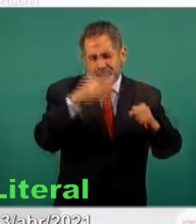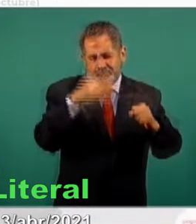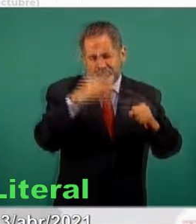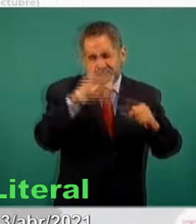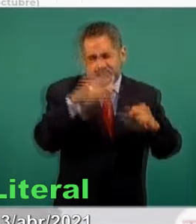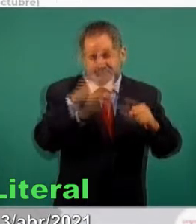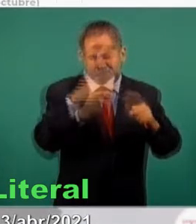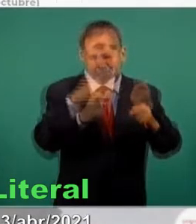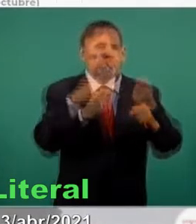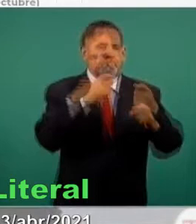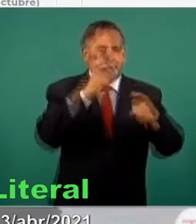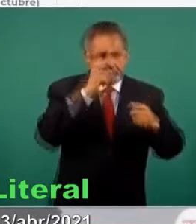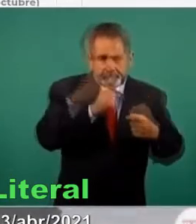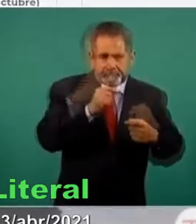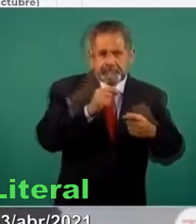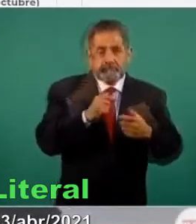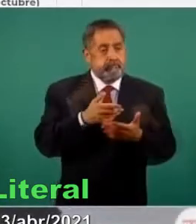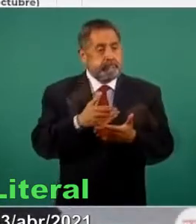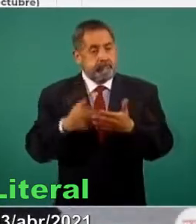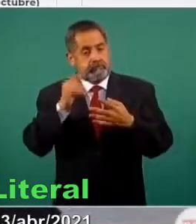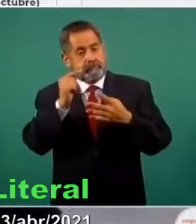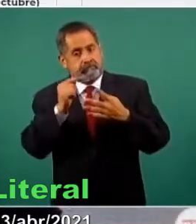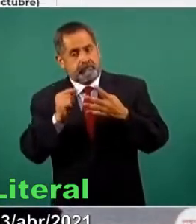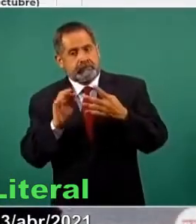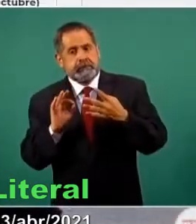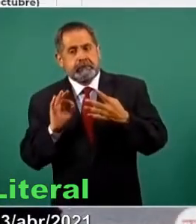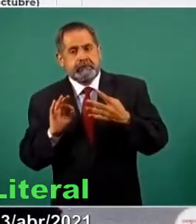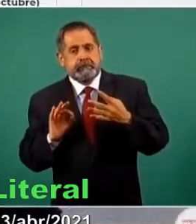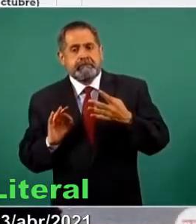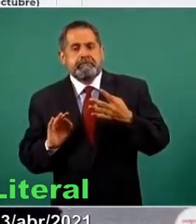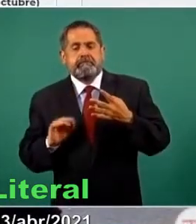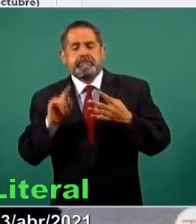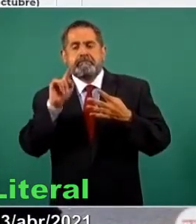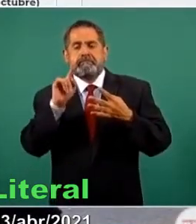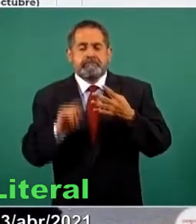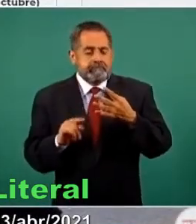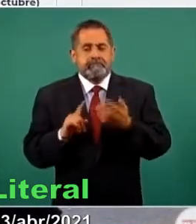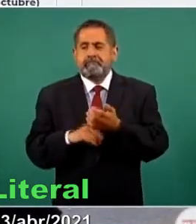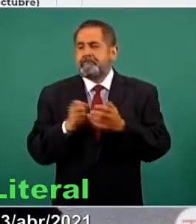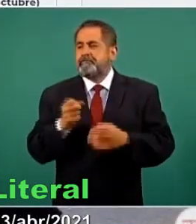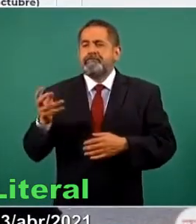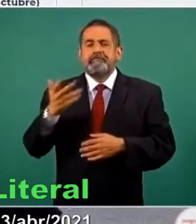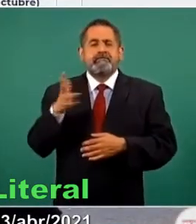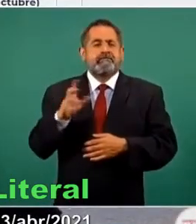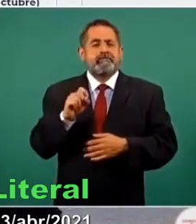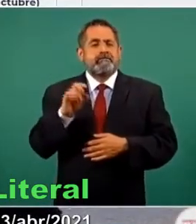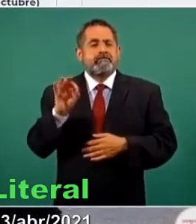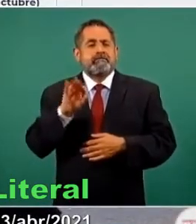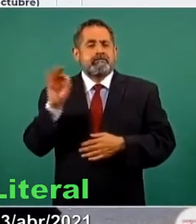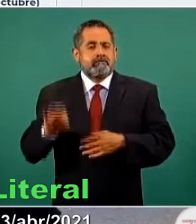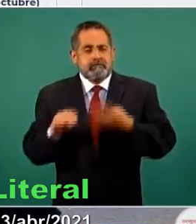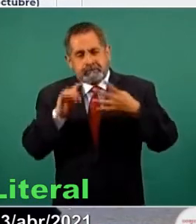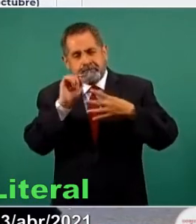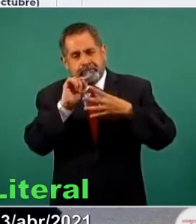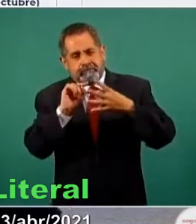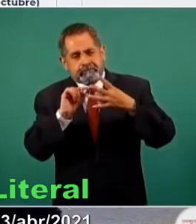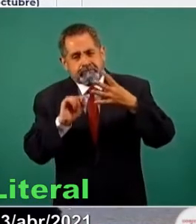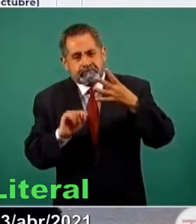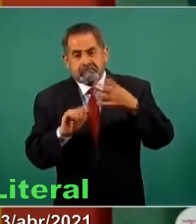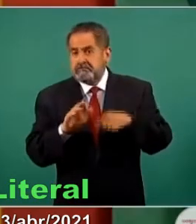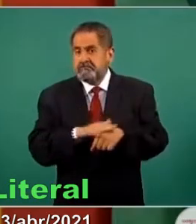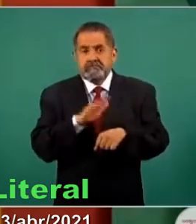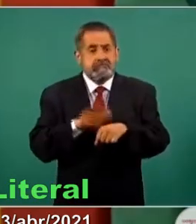entre el 10 y el 20 por ciento llegan a esta fase y por lo tanto esta es una gran